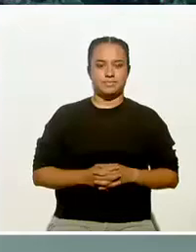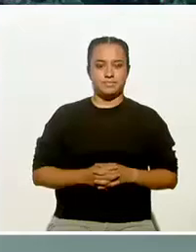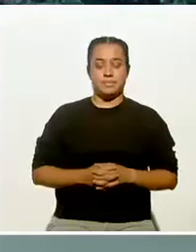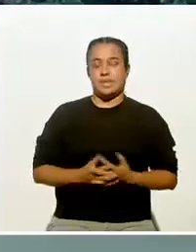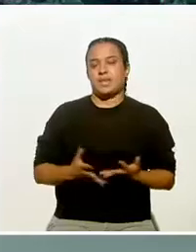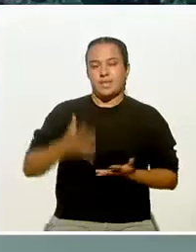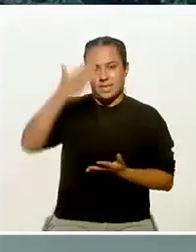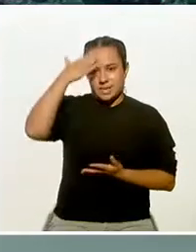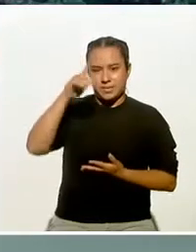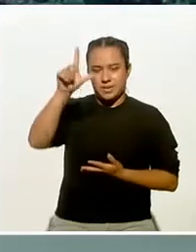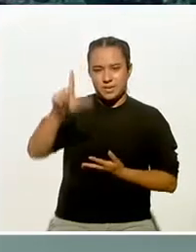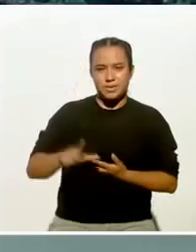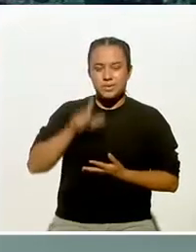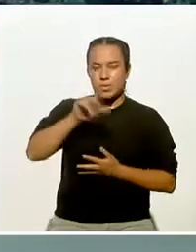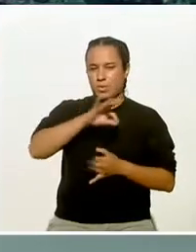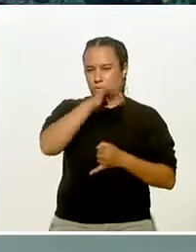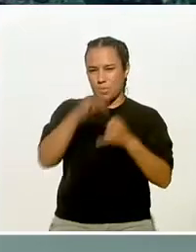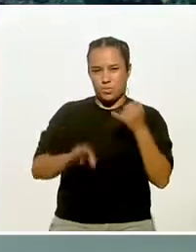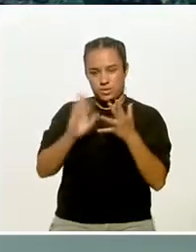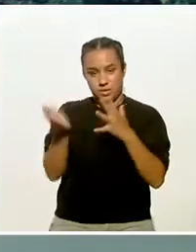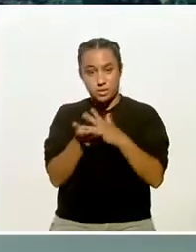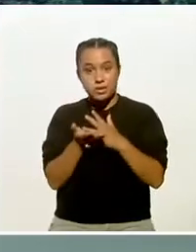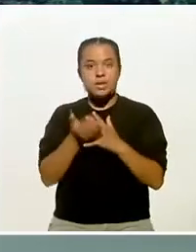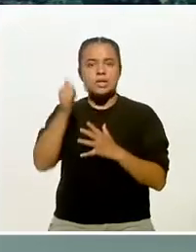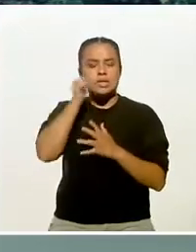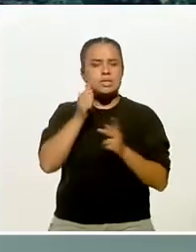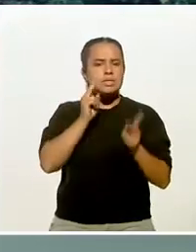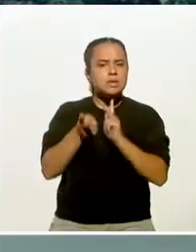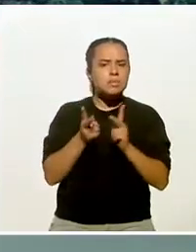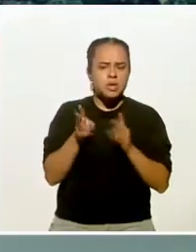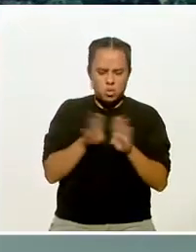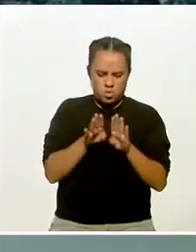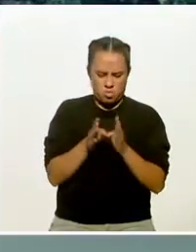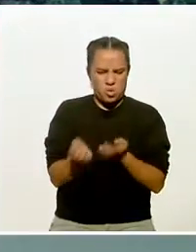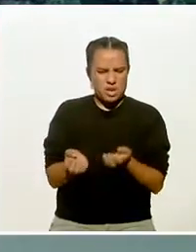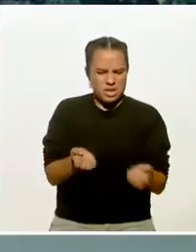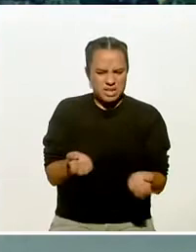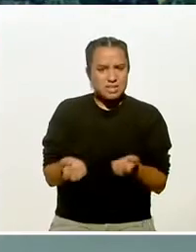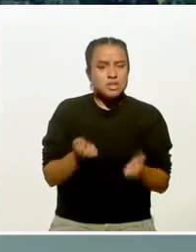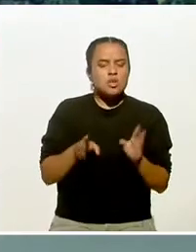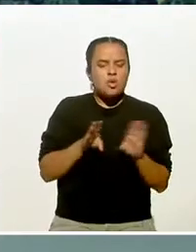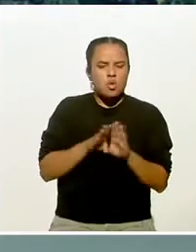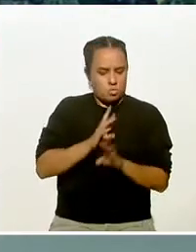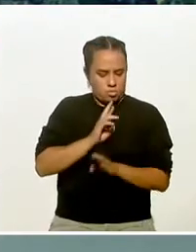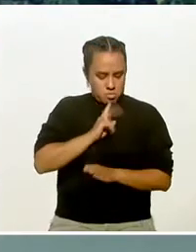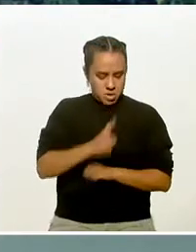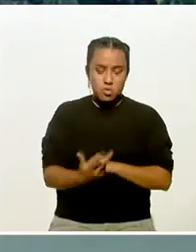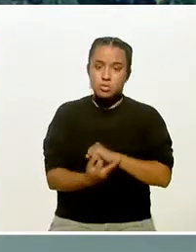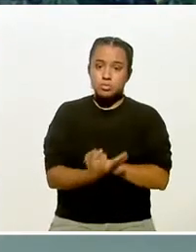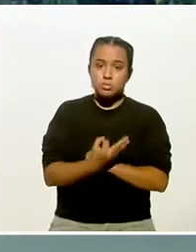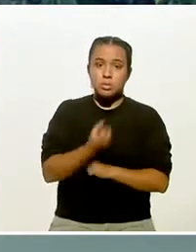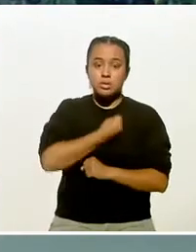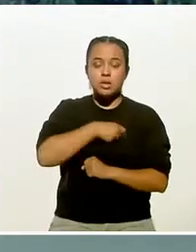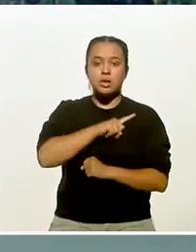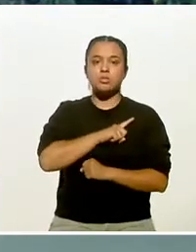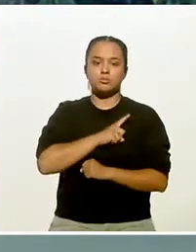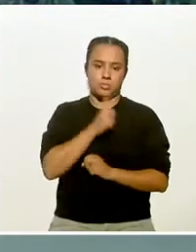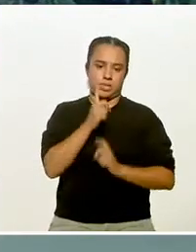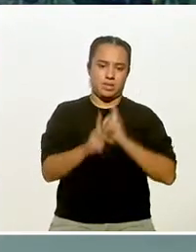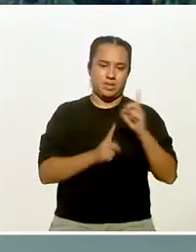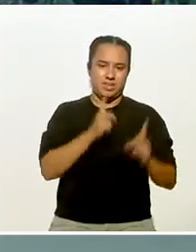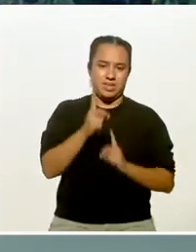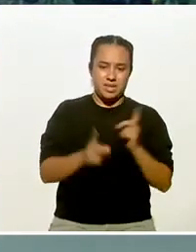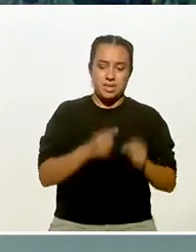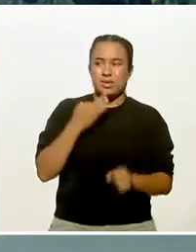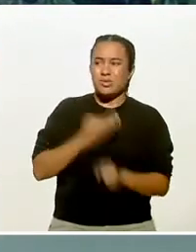Todos los lunes en el último bloque del programa estamos hablando de ejercicio, de cómo mejorar nuestra salud a través del deporte y más con la situación que